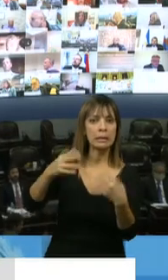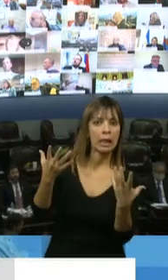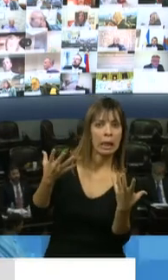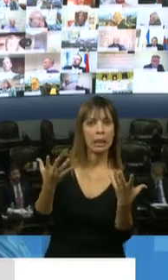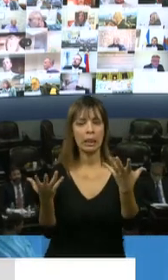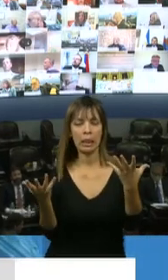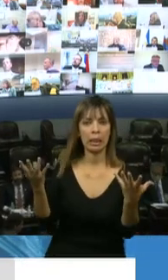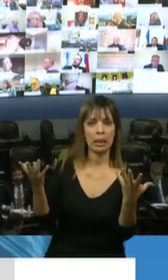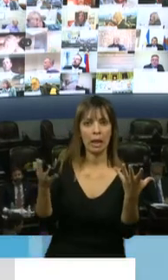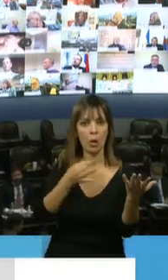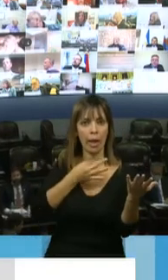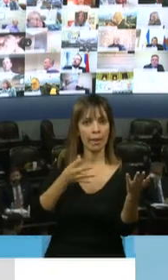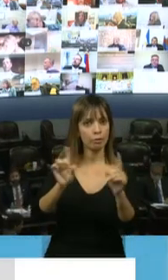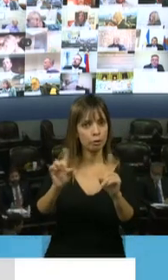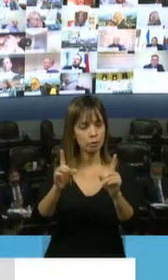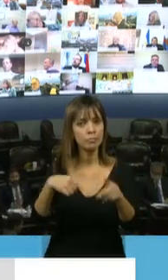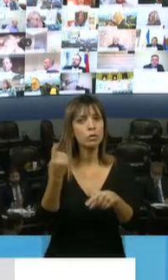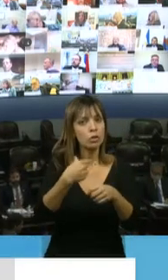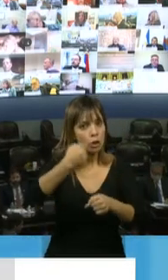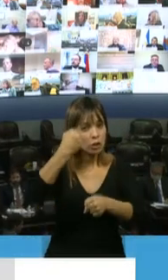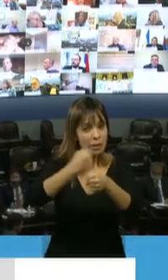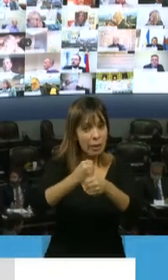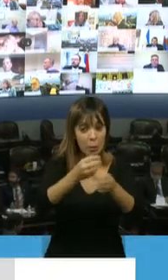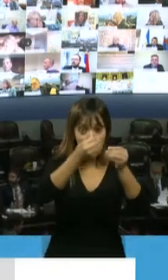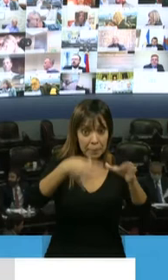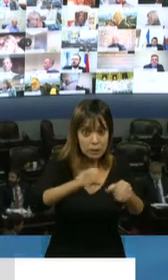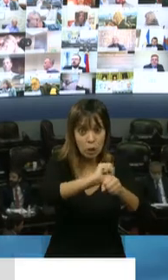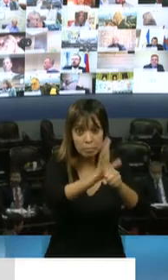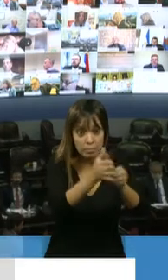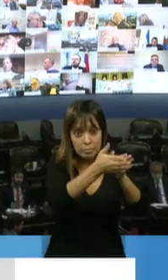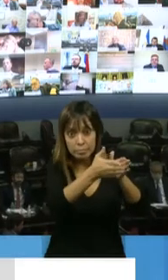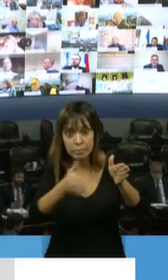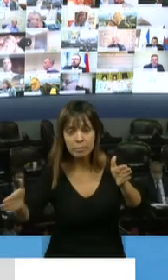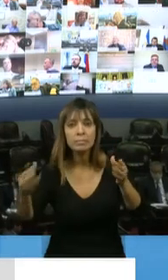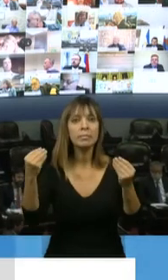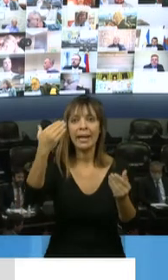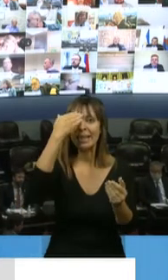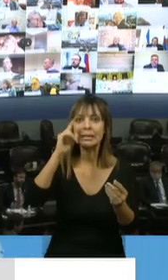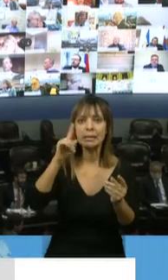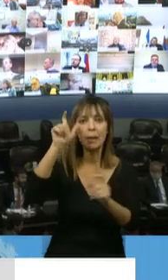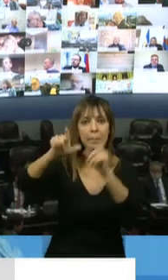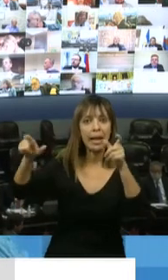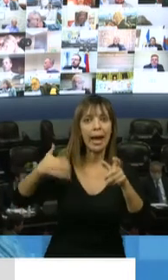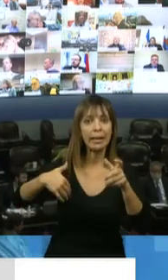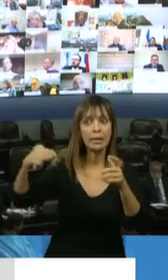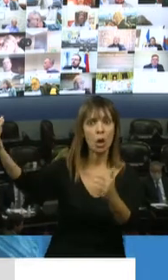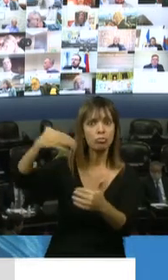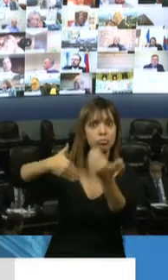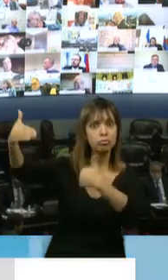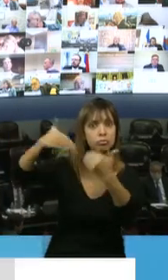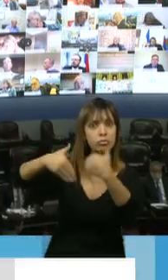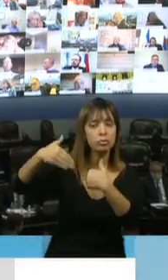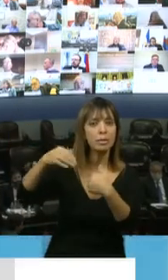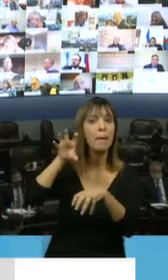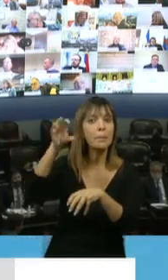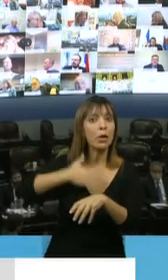en los primeros días de la pandemia con 15.000 argentinos que venían del mundo ingresaron por nuestra provincia